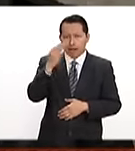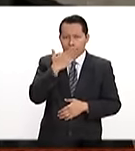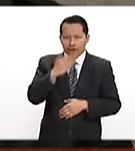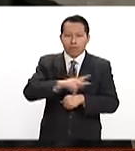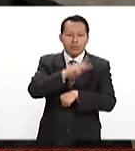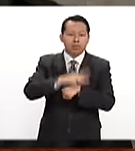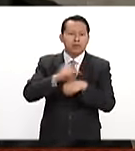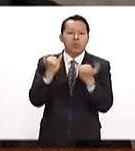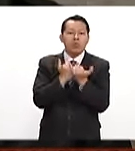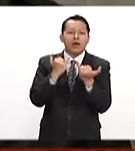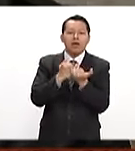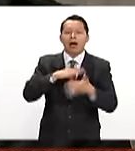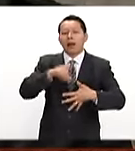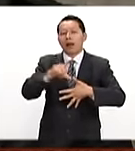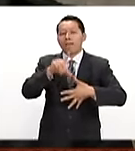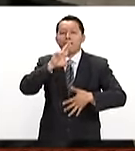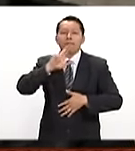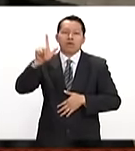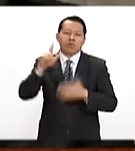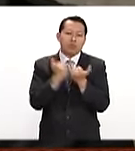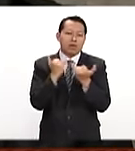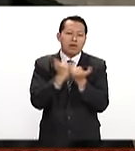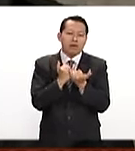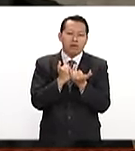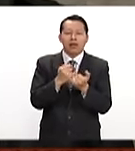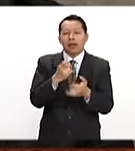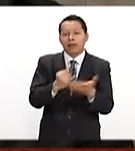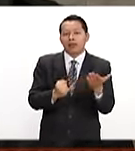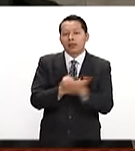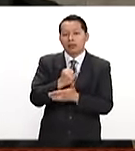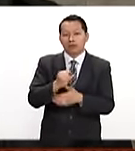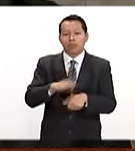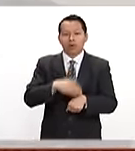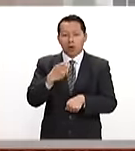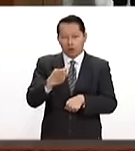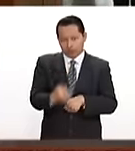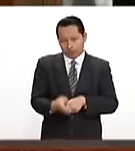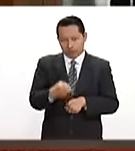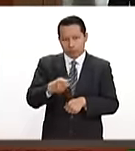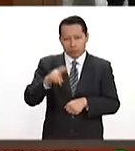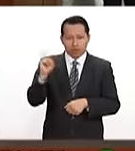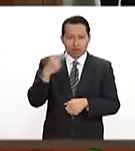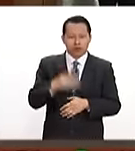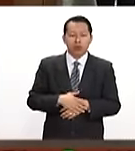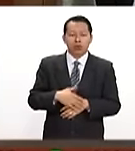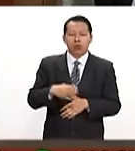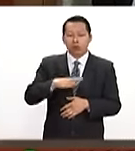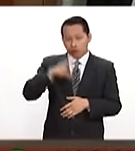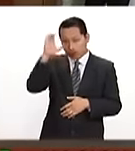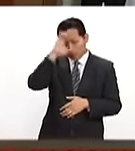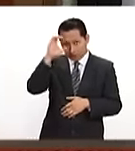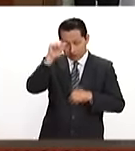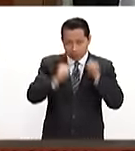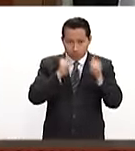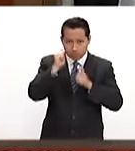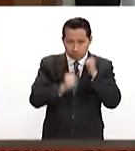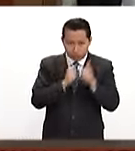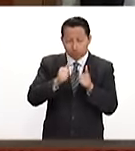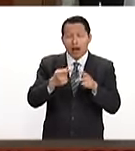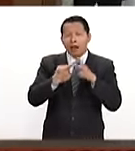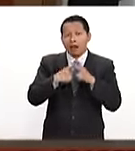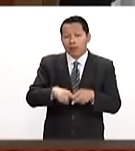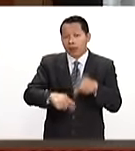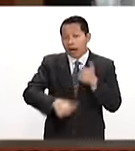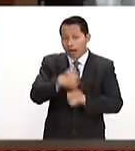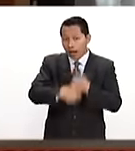reconocida como una de las mejores de Latinoamérica. Entonces, pues decidimos optar por esta universidad. Yo estudio Ciencias Antropológicas desde el inicio de